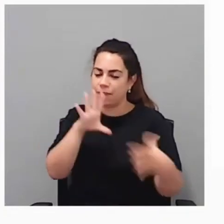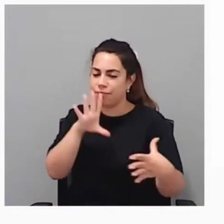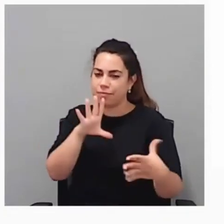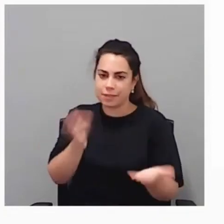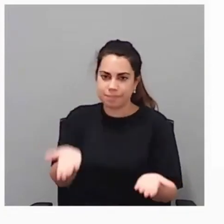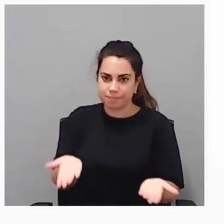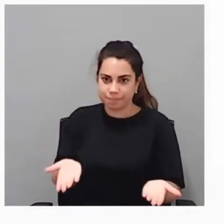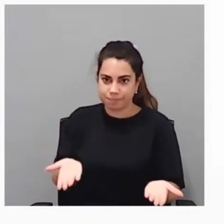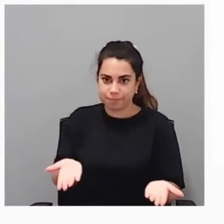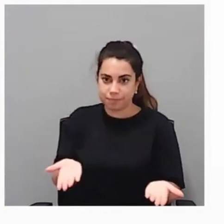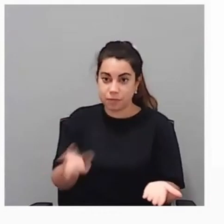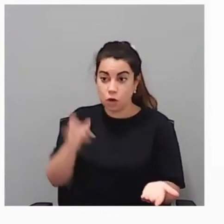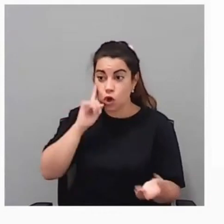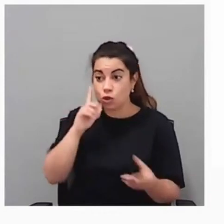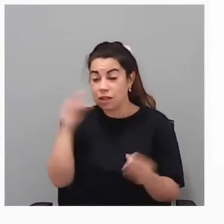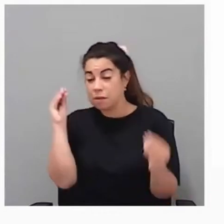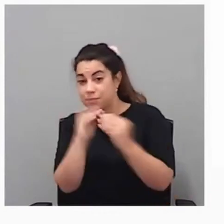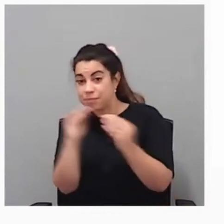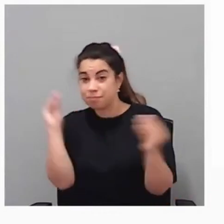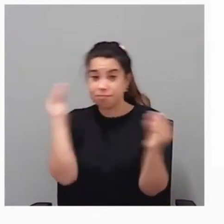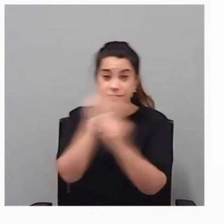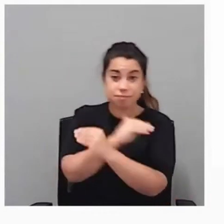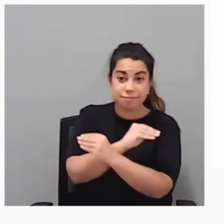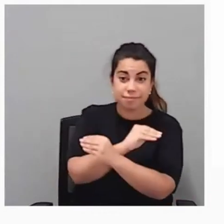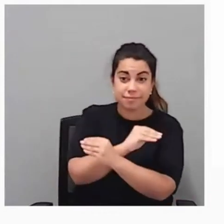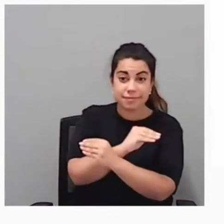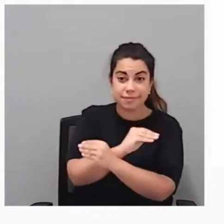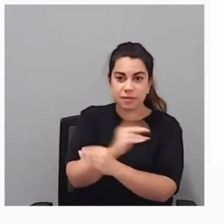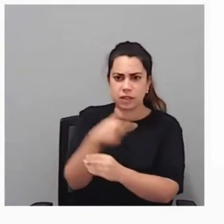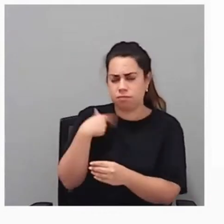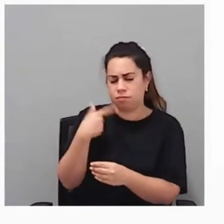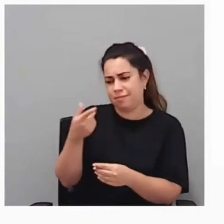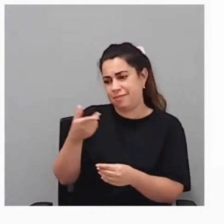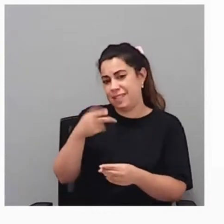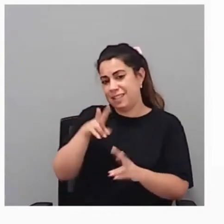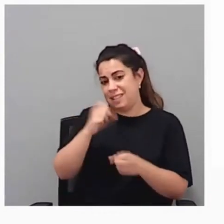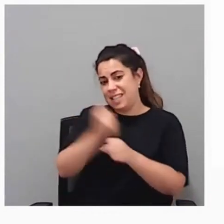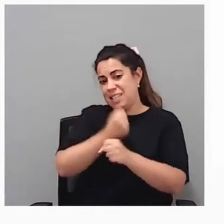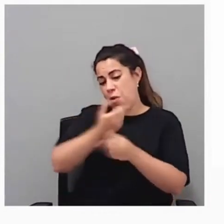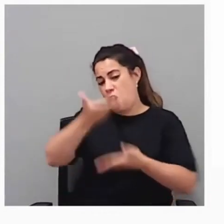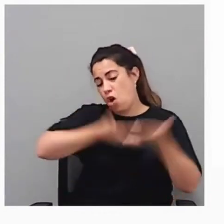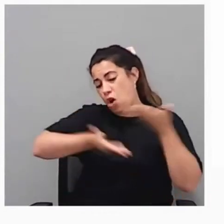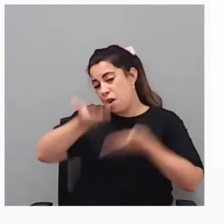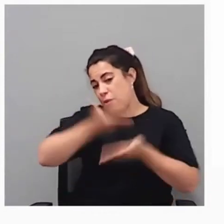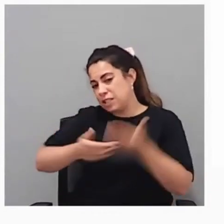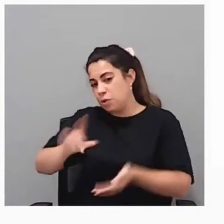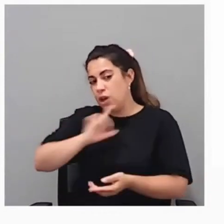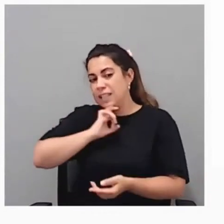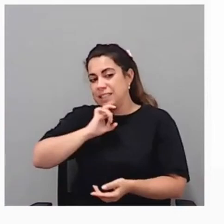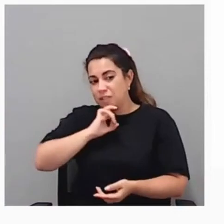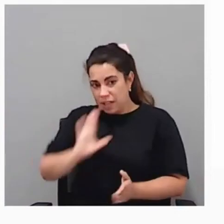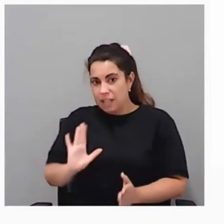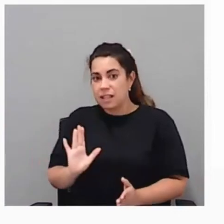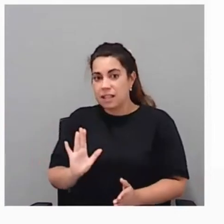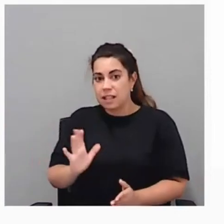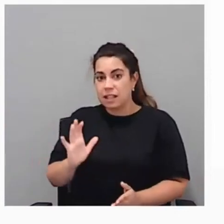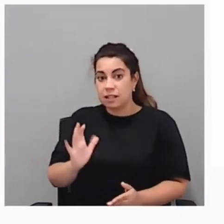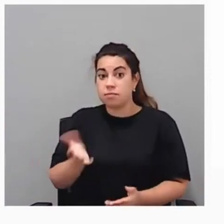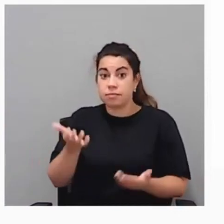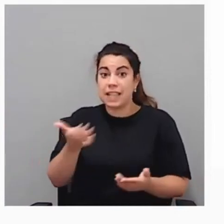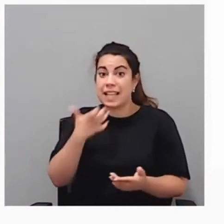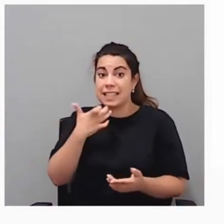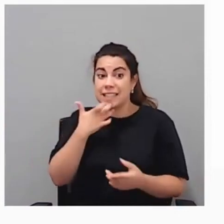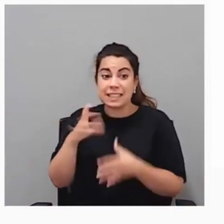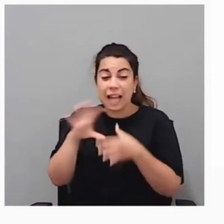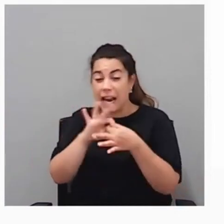Yo no sé si estaréis de acuerdo, pero qué difícil es trabajar de manera colaborativa y en red en alianzas. Y yo creo que la clave está en esa generosidad, en estar